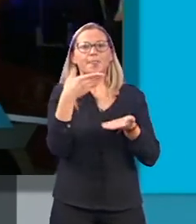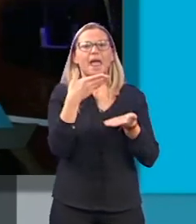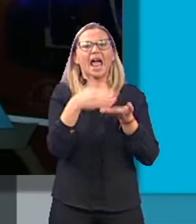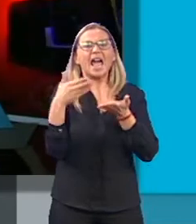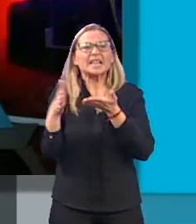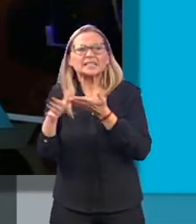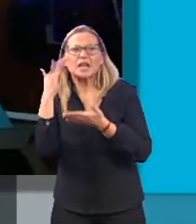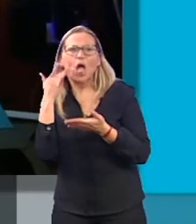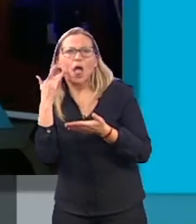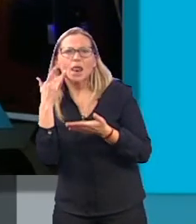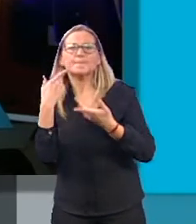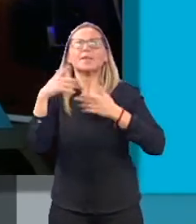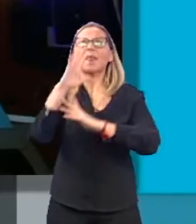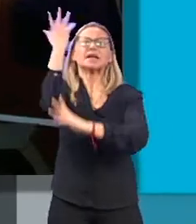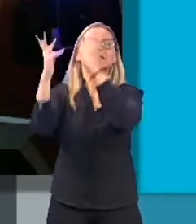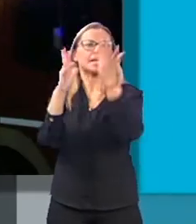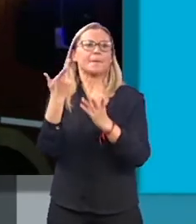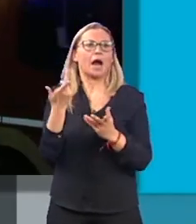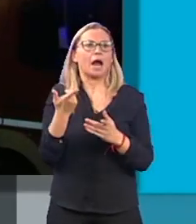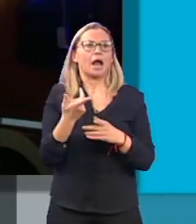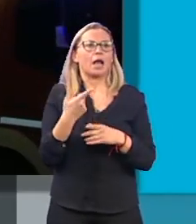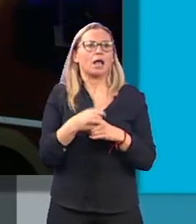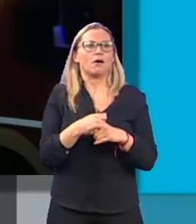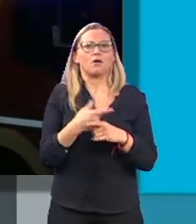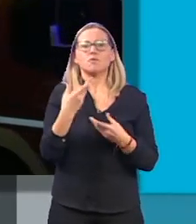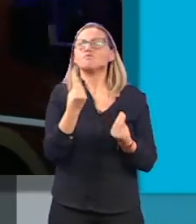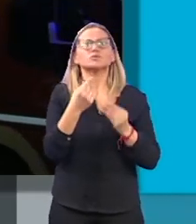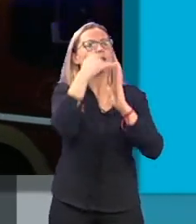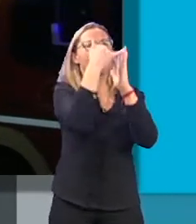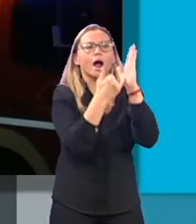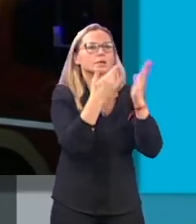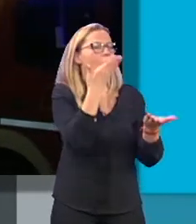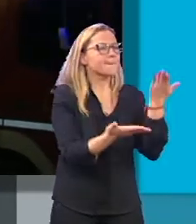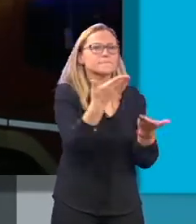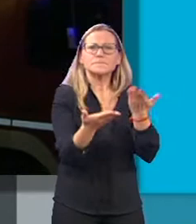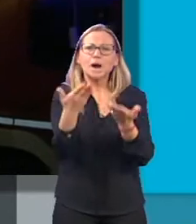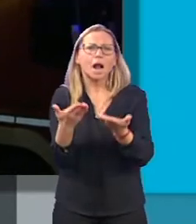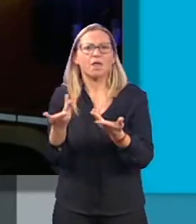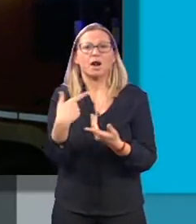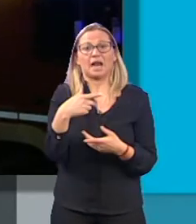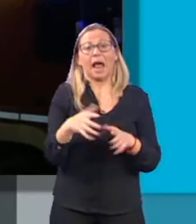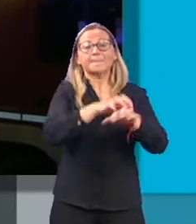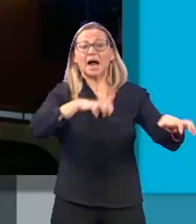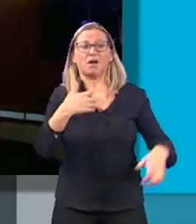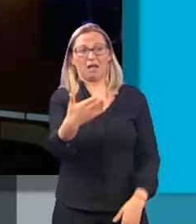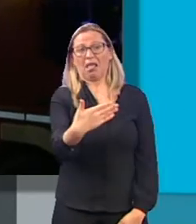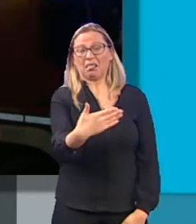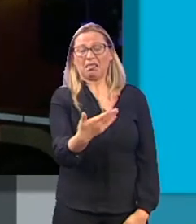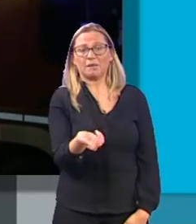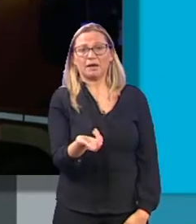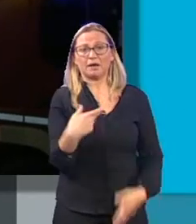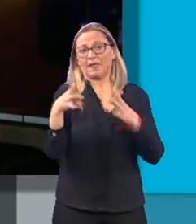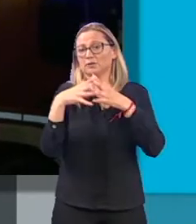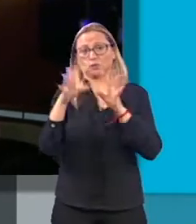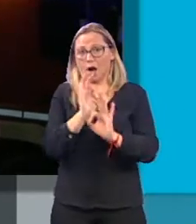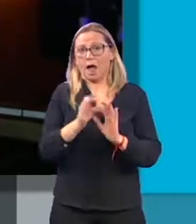sombreretes de chimeneas sobre todo, y mucha valoración de grietas. La mayoría son de carácter leve, no de carácter estructural.